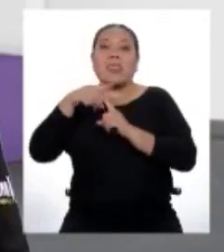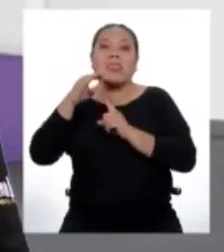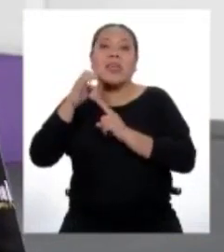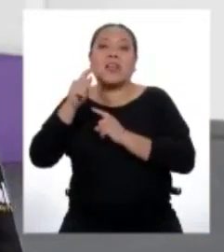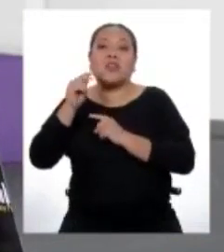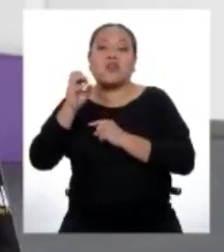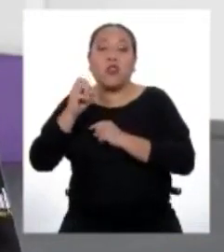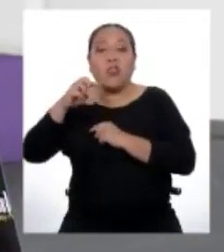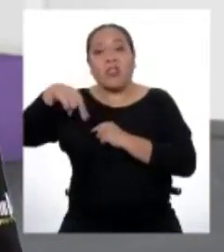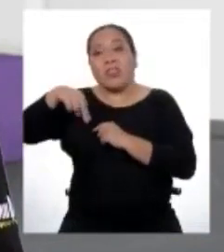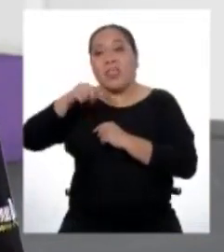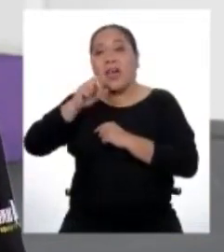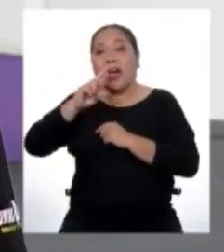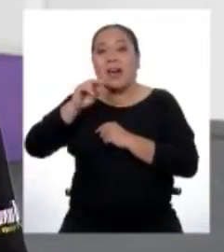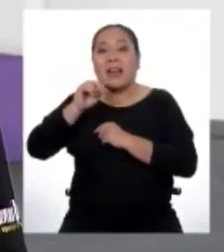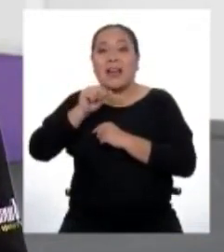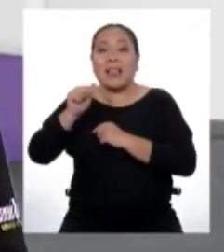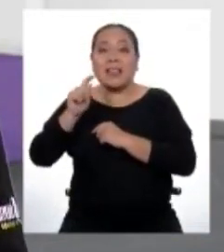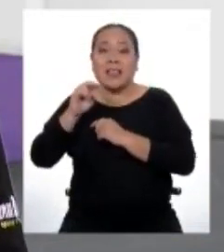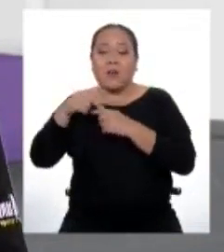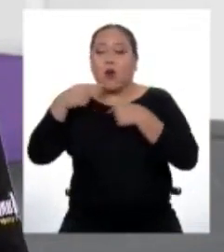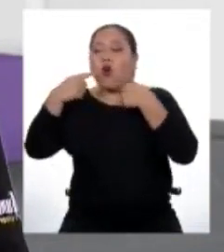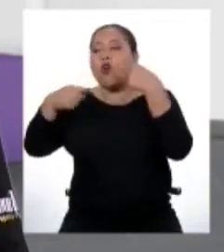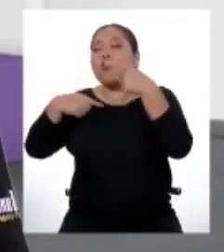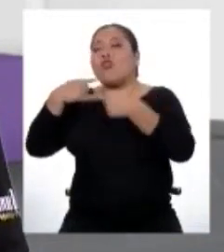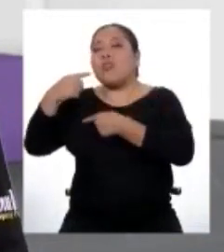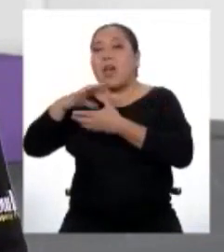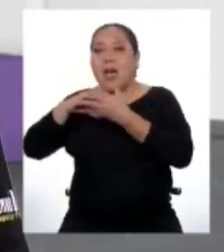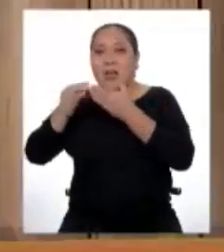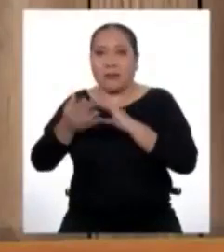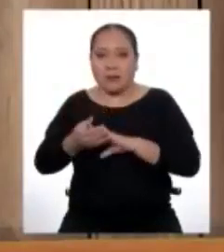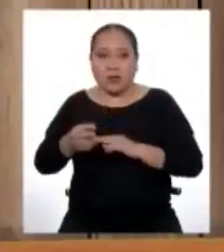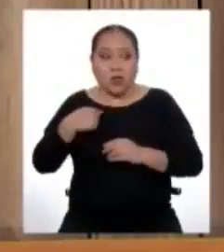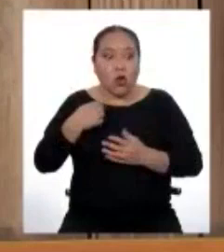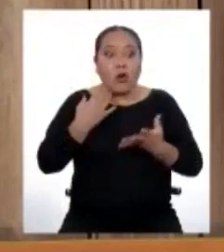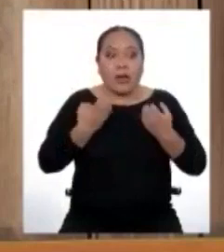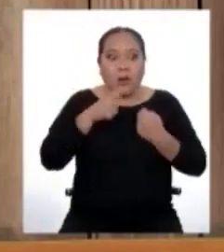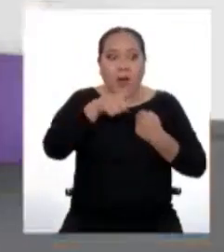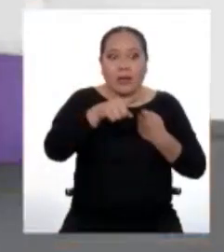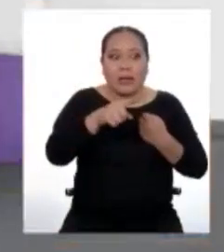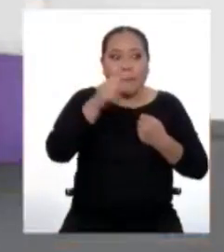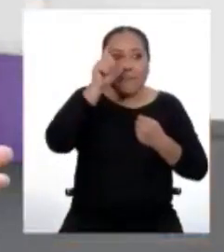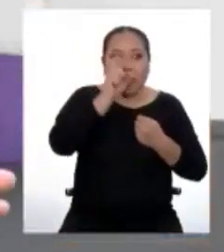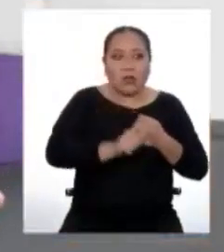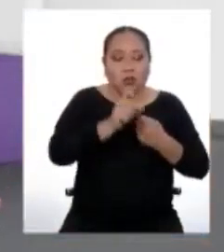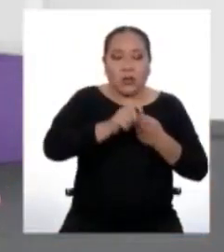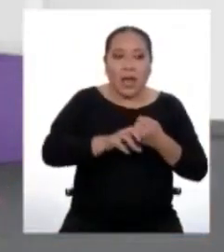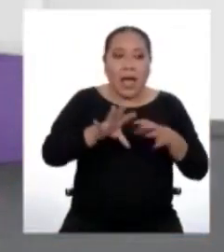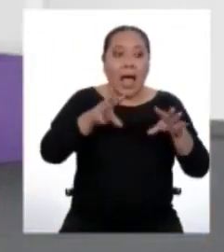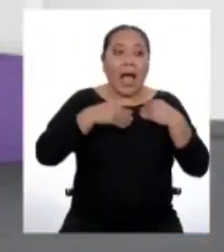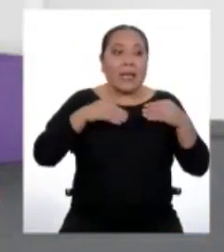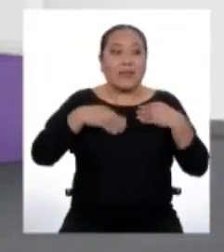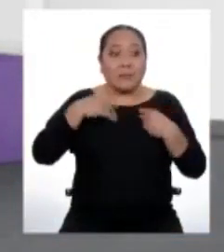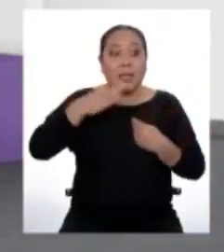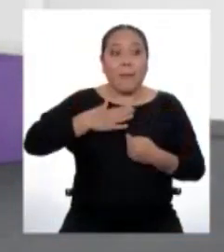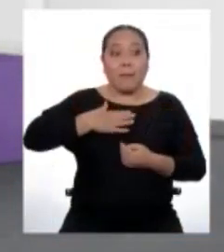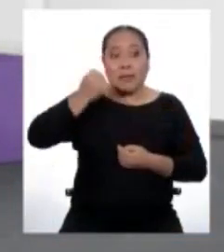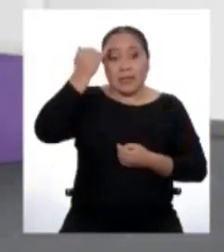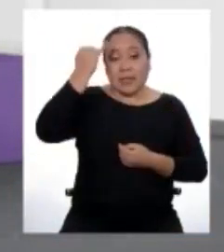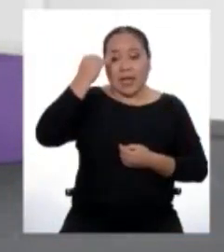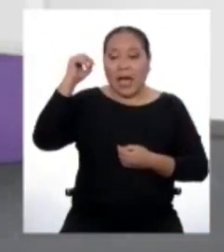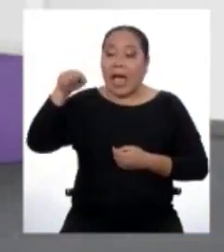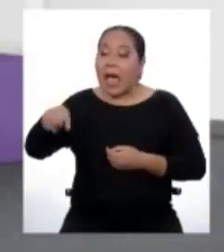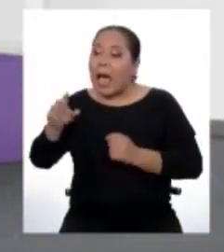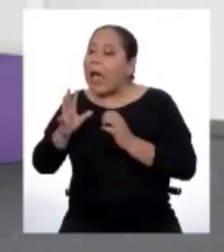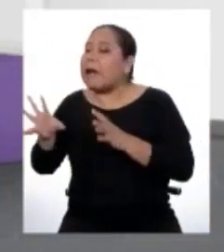Claro, y si mi intención es convencer a alguien de algo, usaré un texto argumentativo. ¡Exacto! Como convencer a mi hermanito que ordenar mi